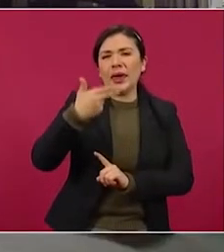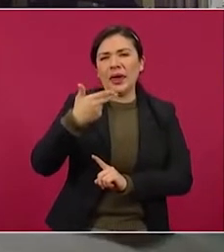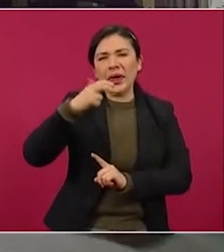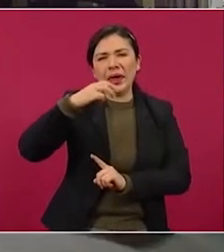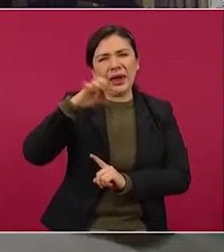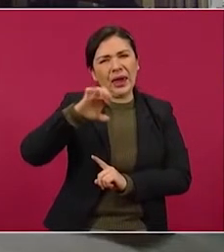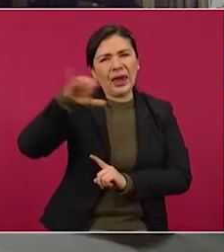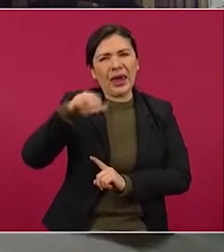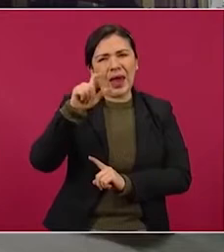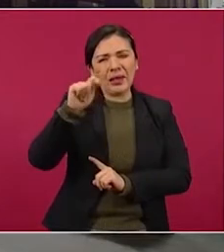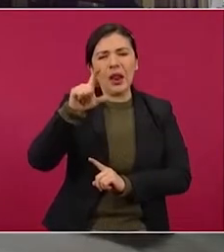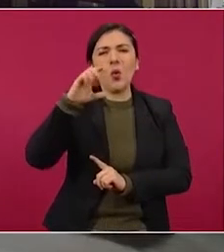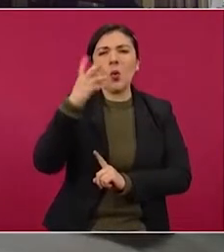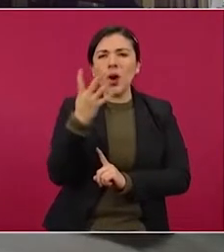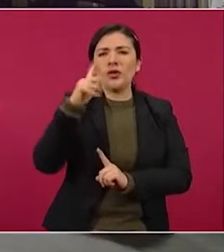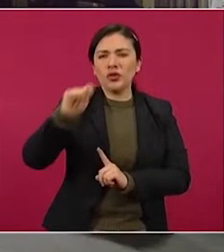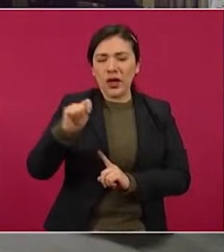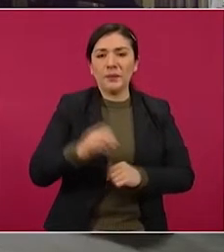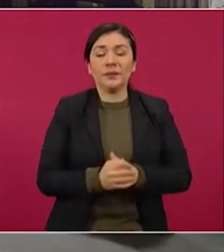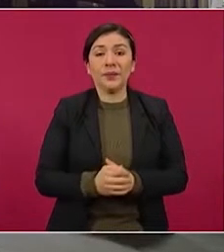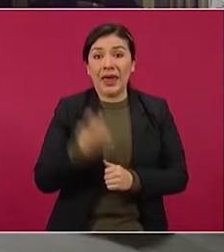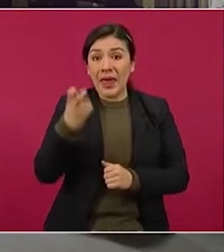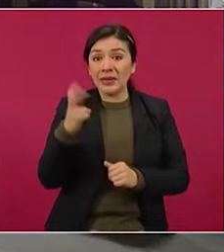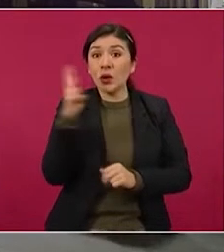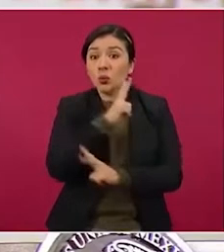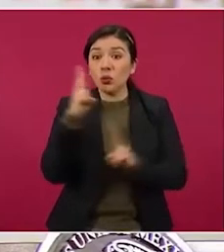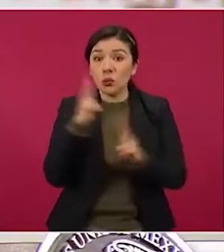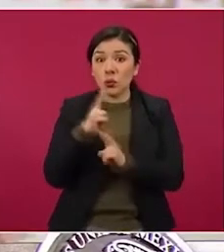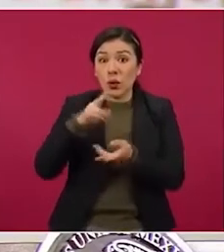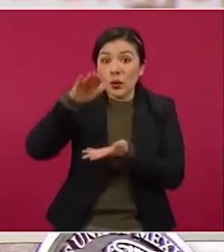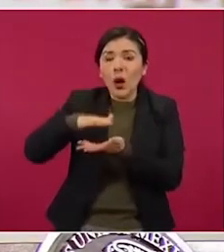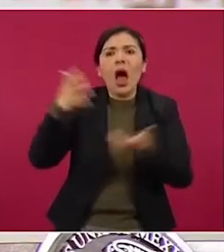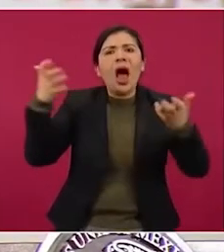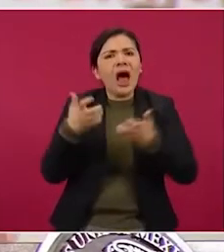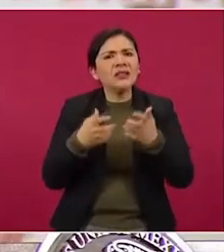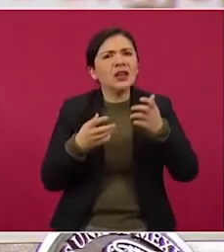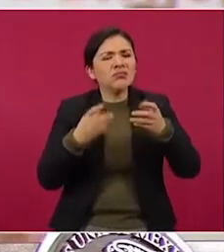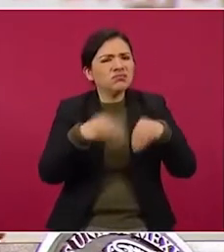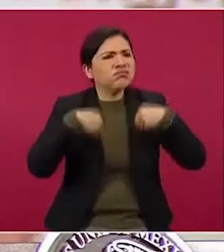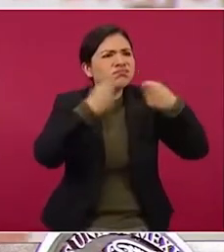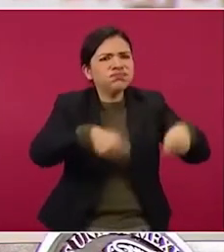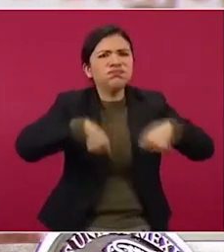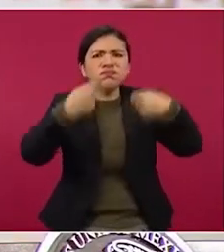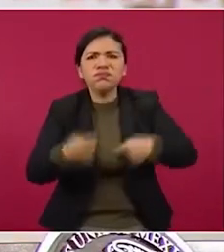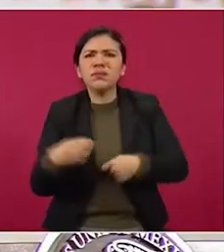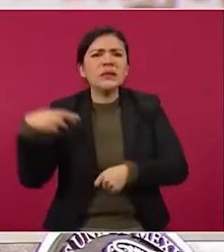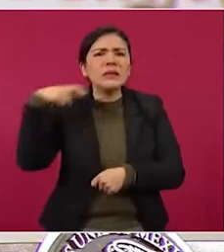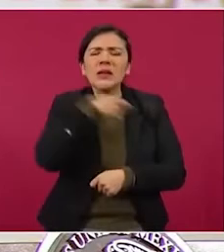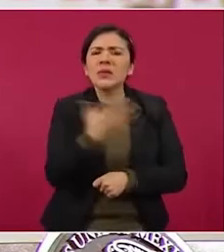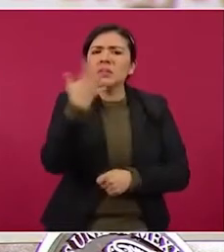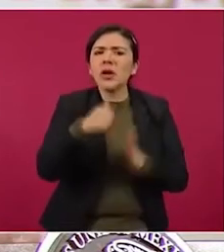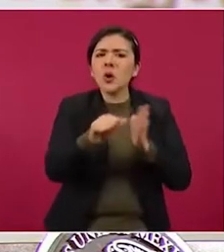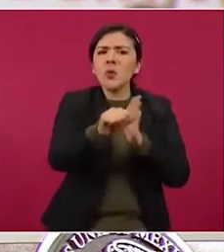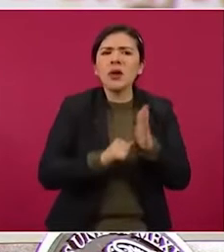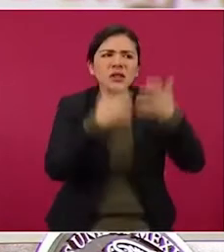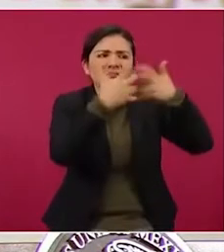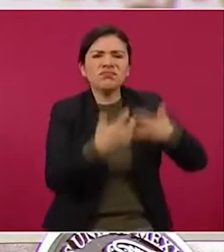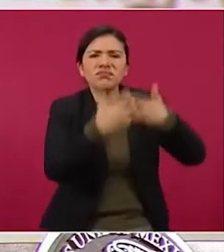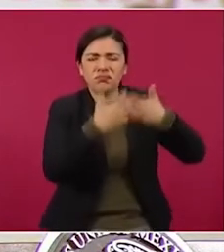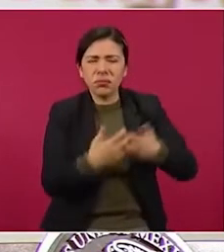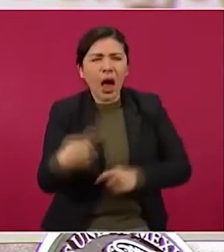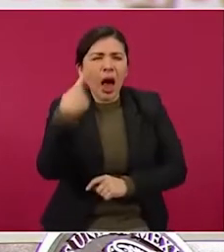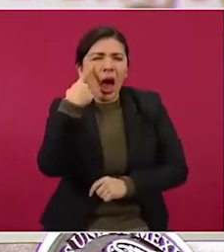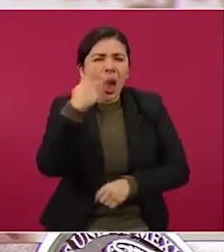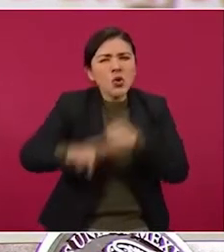y GATSI. Los ventiladores fueron entregados en tiempo récord en apenas cinco meses, cuando el tiempo